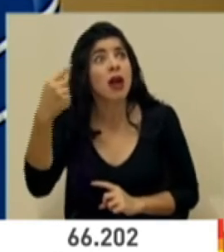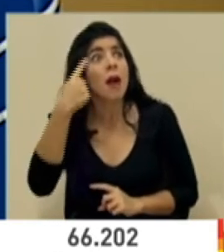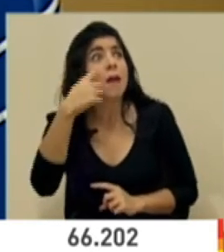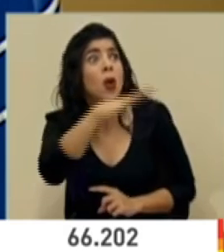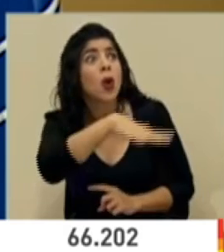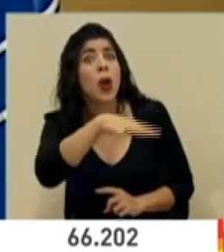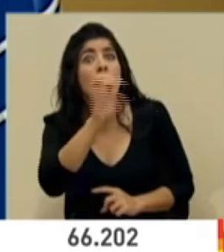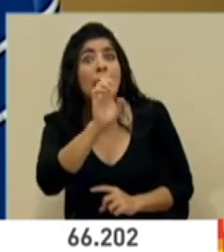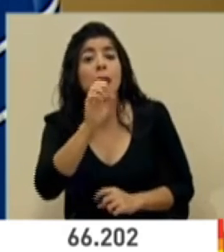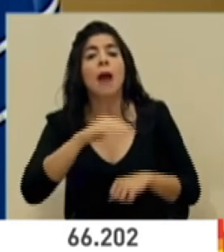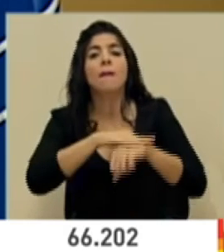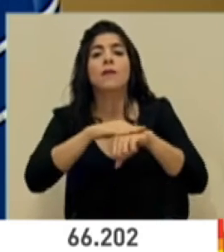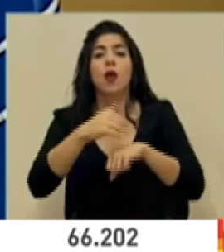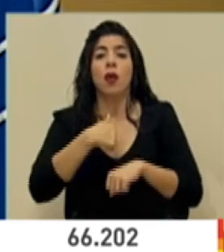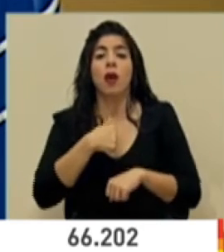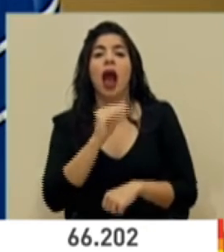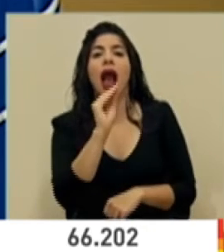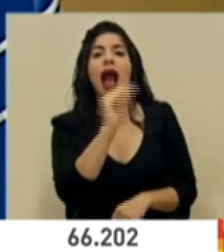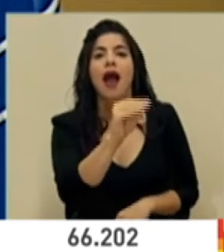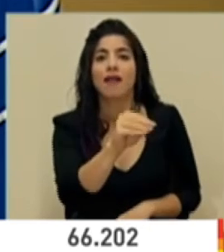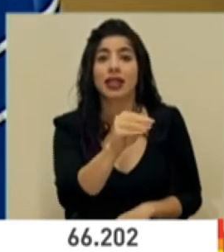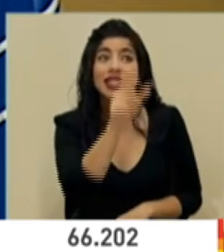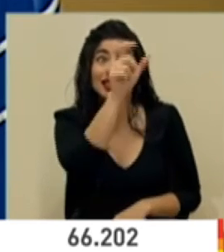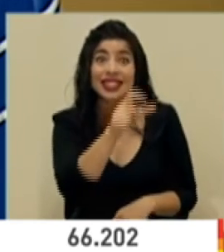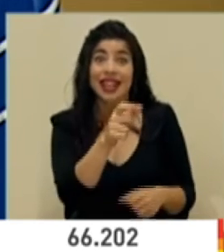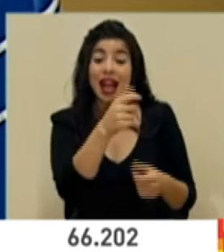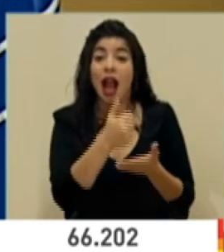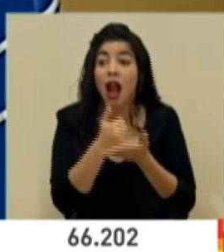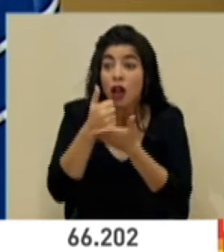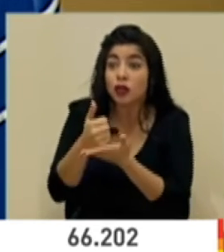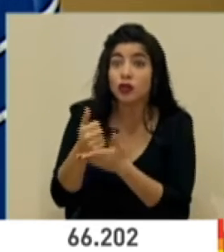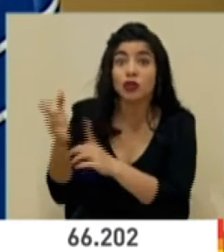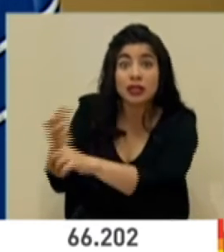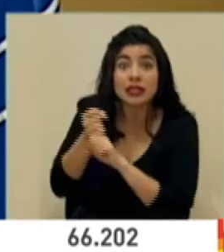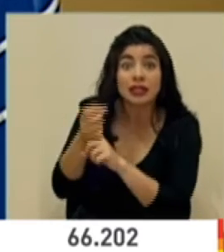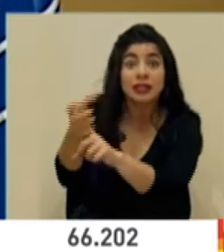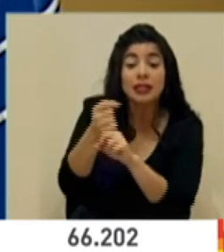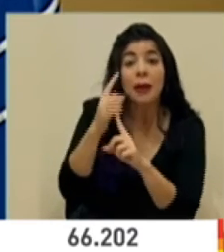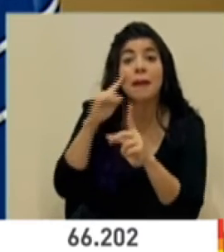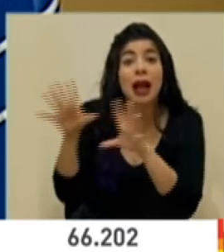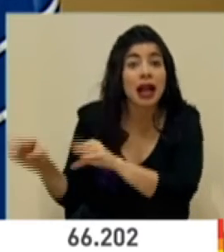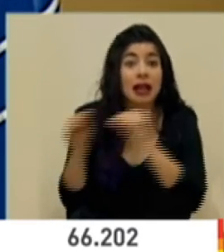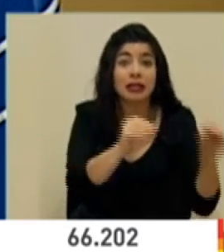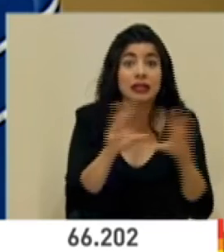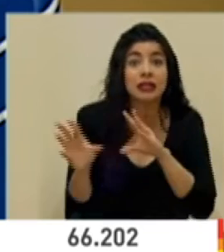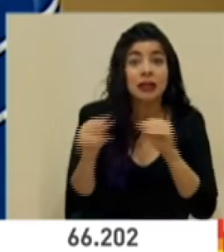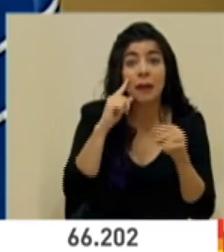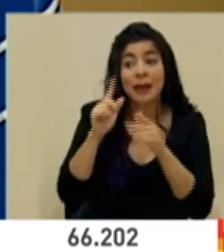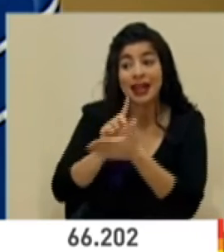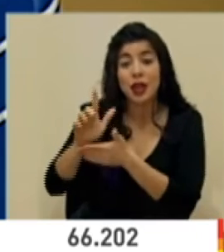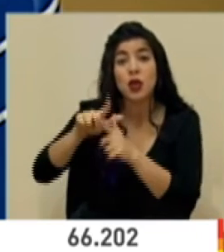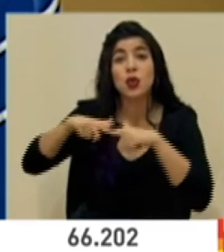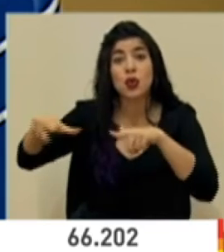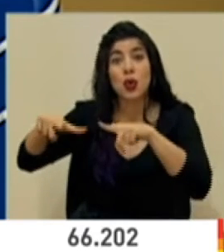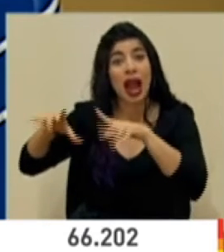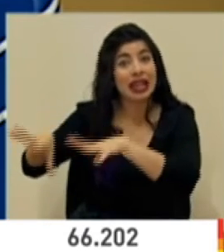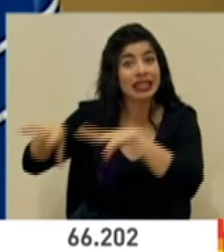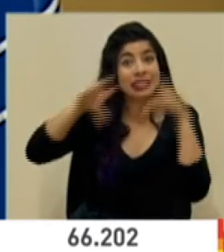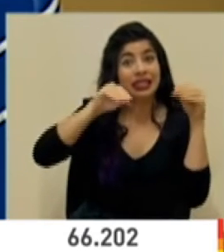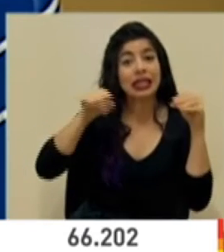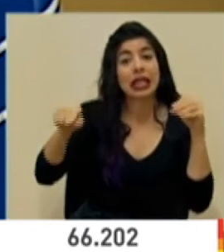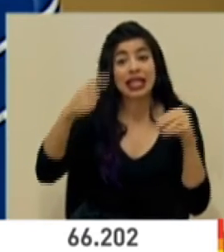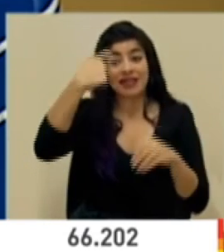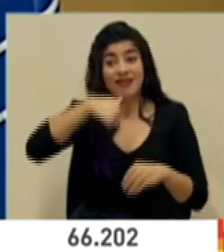sirvan avisarlo a los rescatistas, las personas que llegan a apoyarles, porque esto nos permite tomar todas las